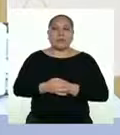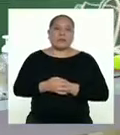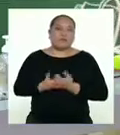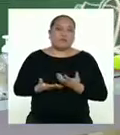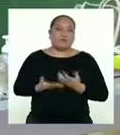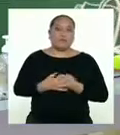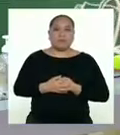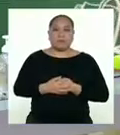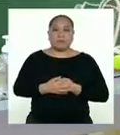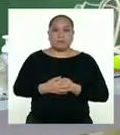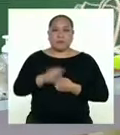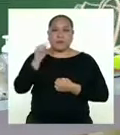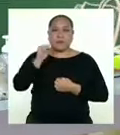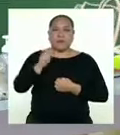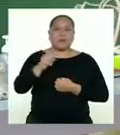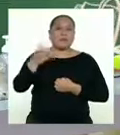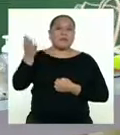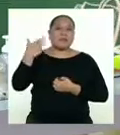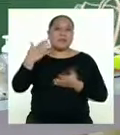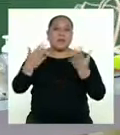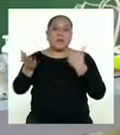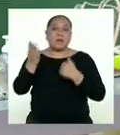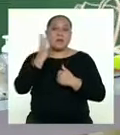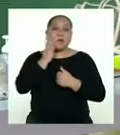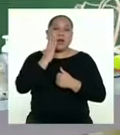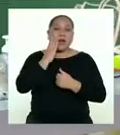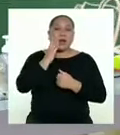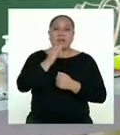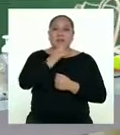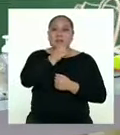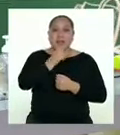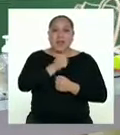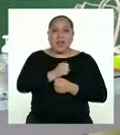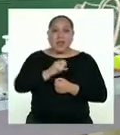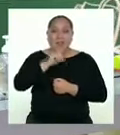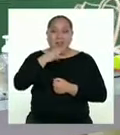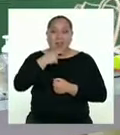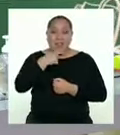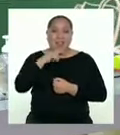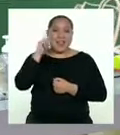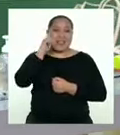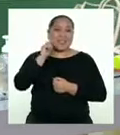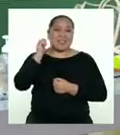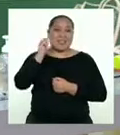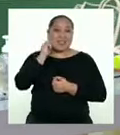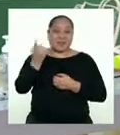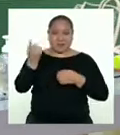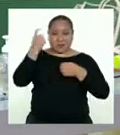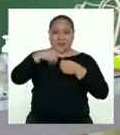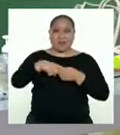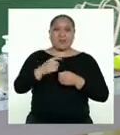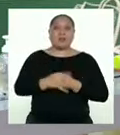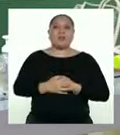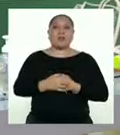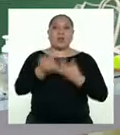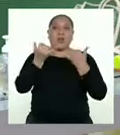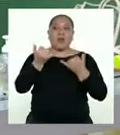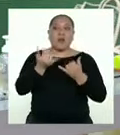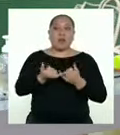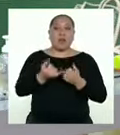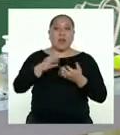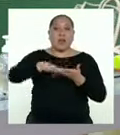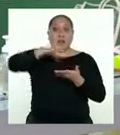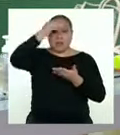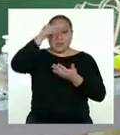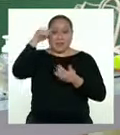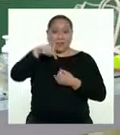Así que llamen a sus mamás, hermanos, abuelas y tías para que se nos unan, porque lo que estamos aprendiendo estos días